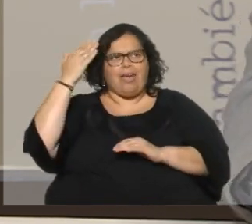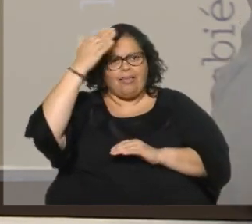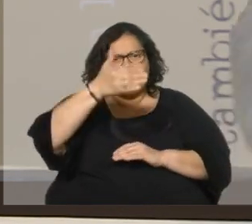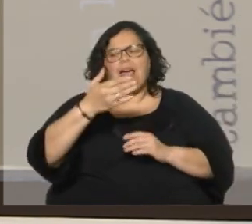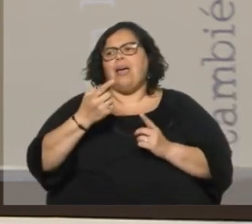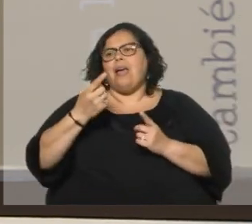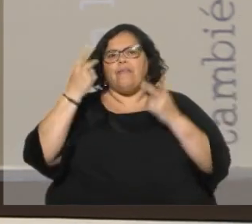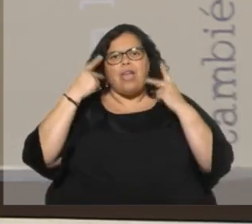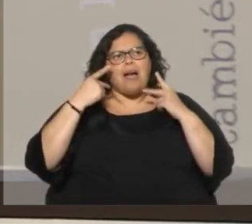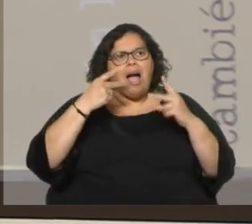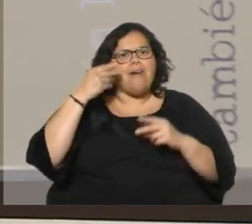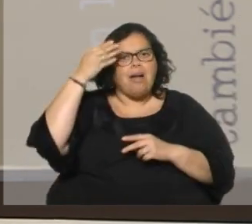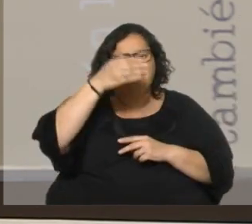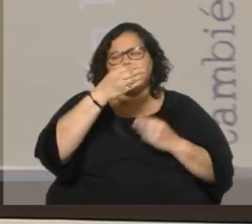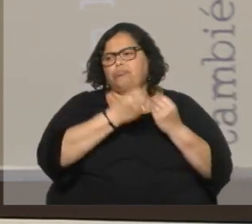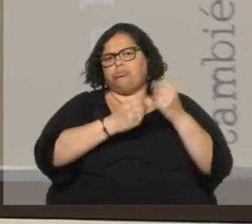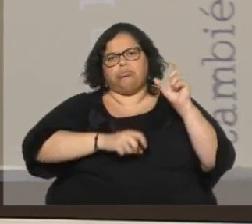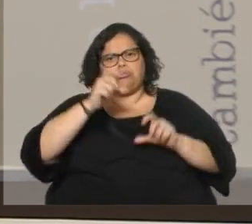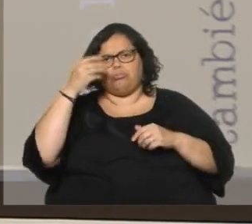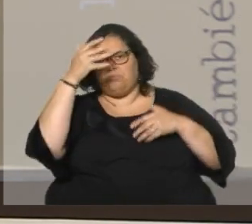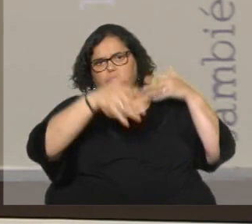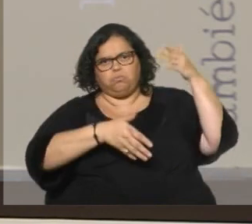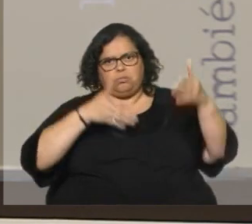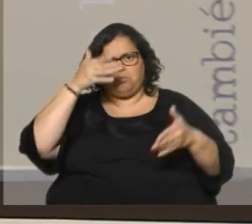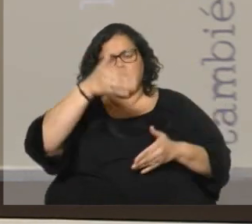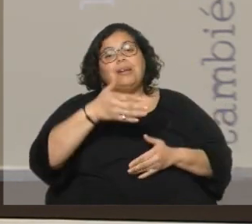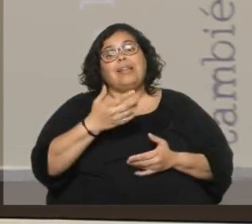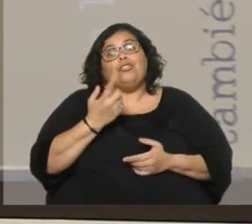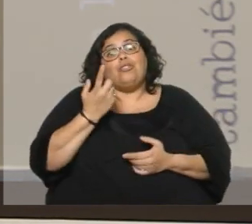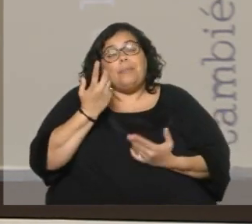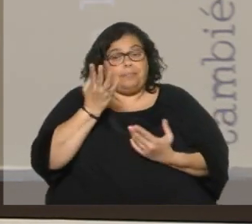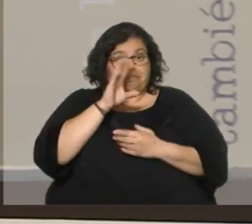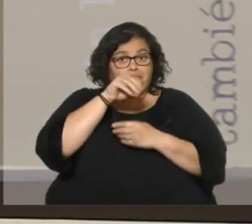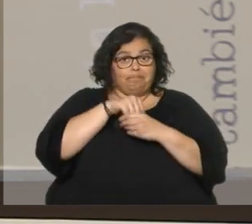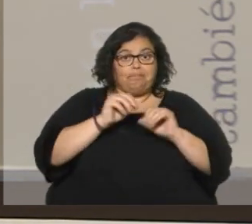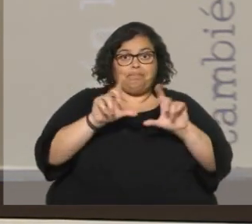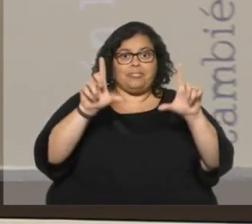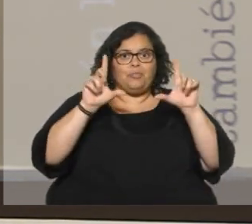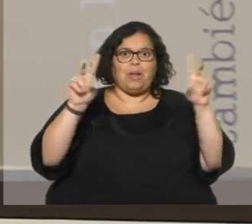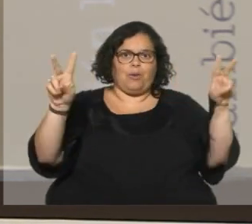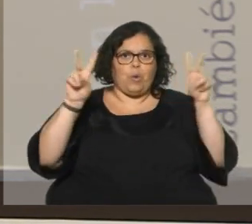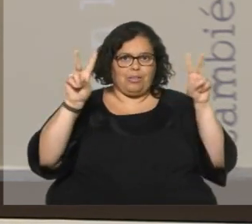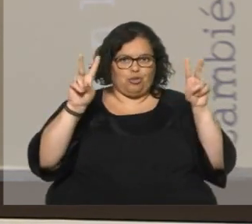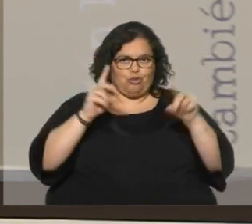viajaba todo el mundo. Y bueno, allí estaba, entre otras, la figura, como yo decía, de Wilson.